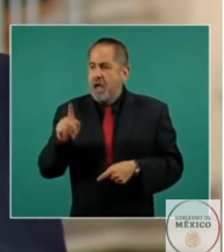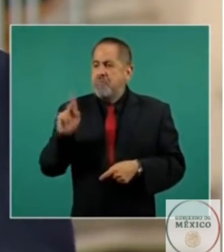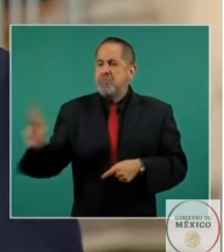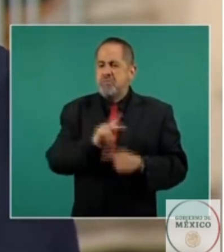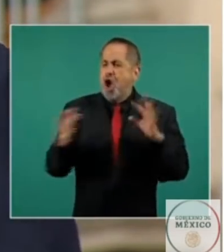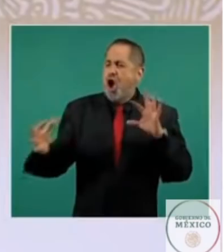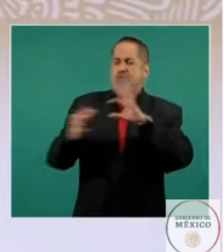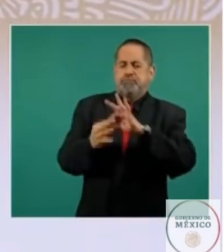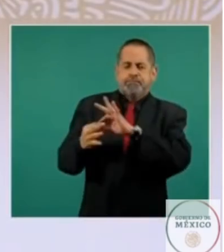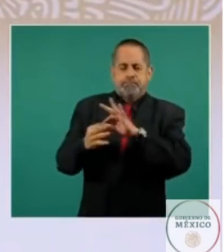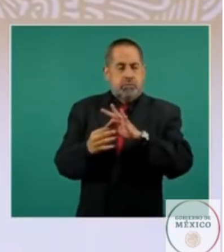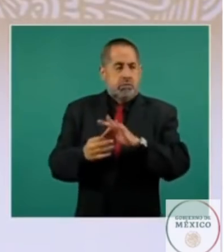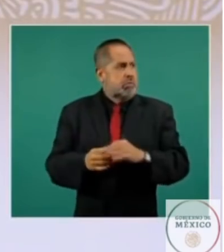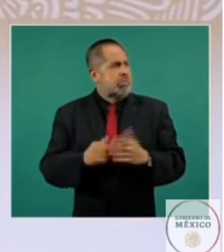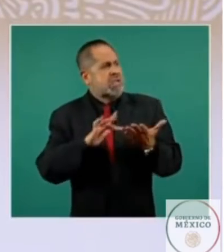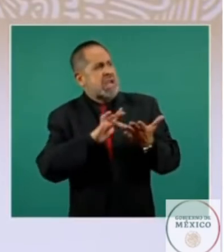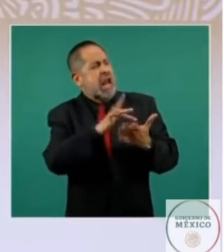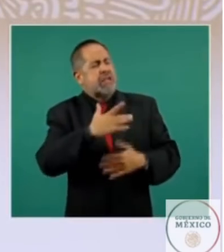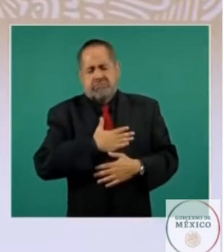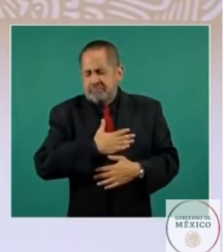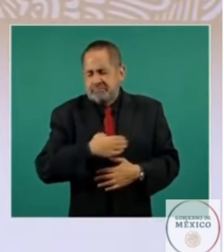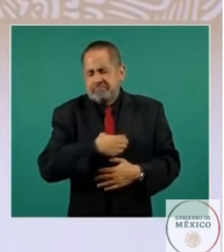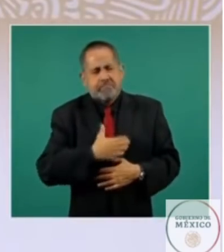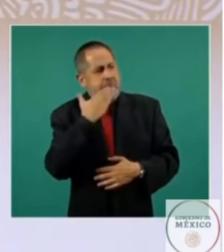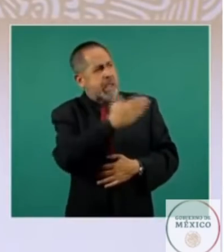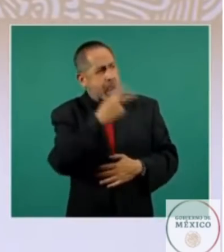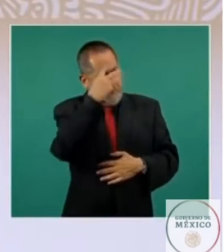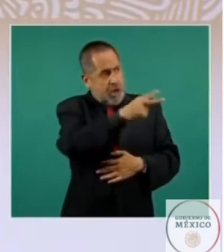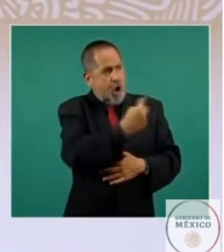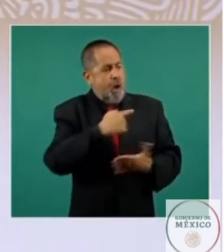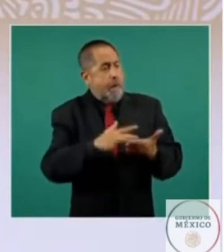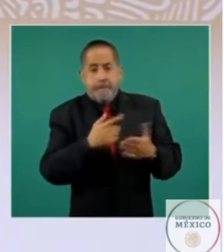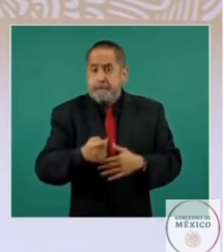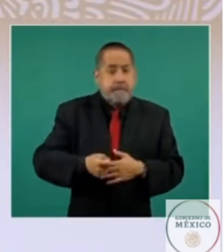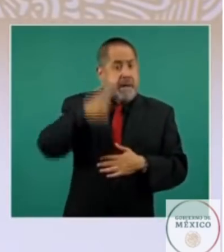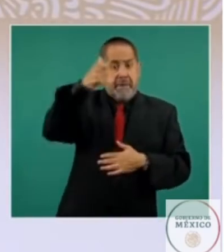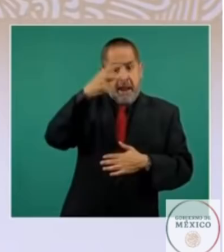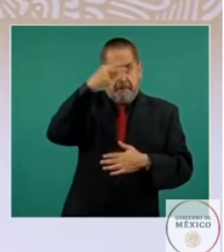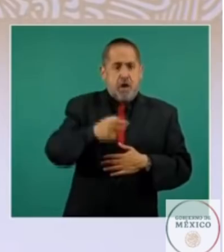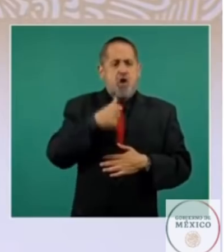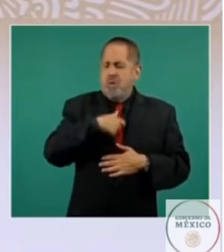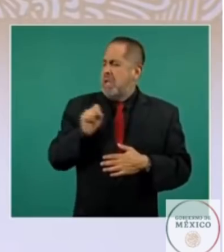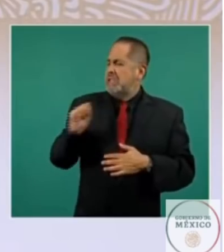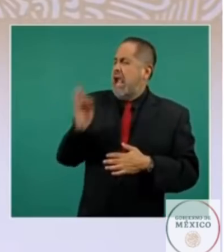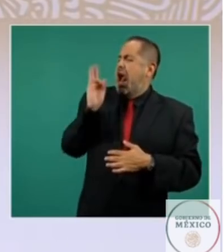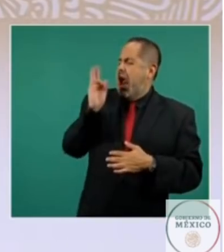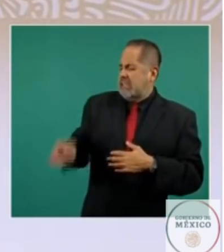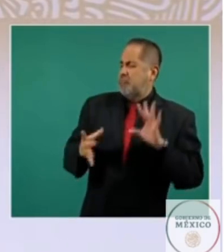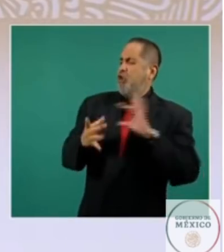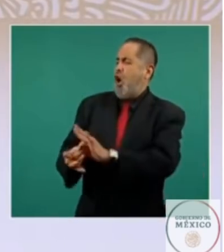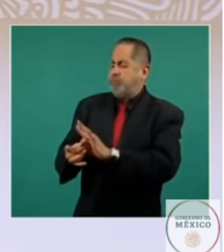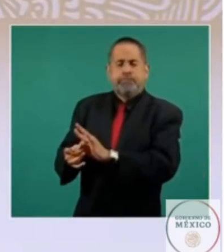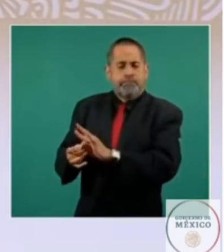y cito altamente satisfactorio que México haya sido la primera nación de América que hubiese manifestado así